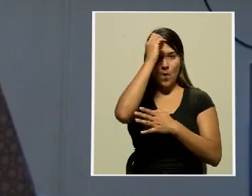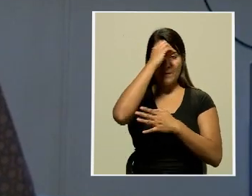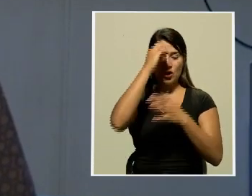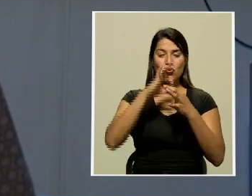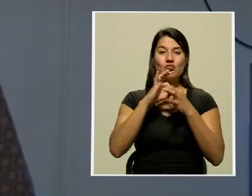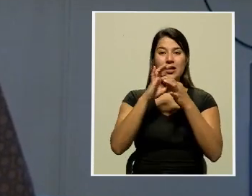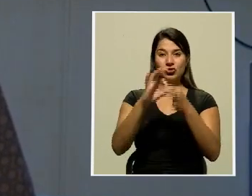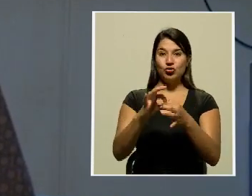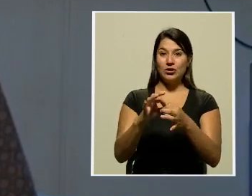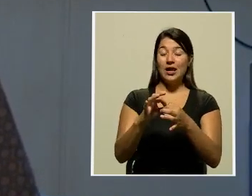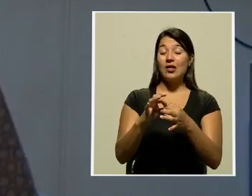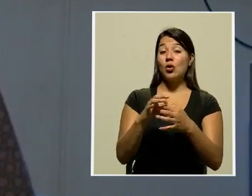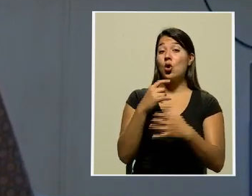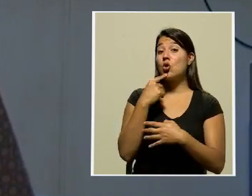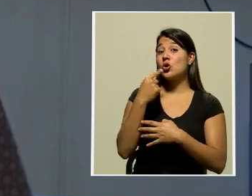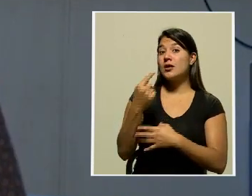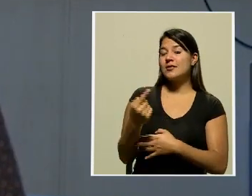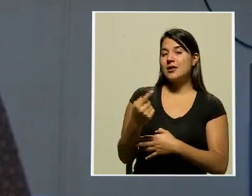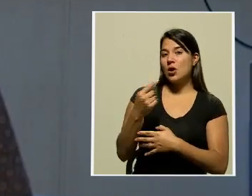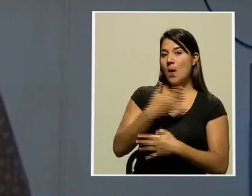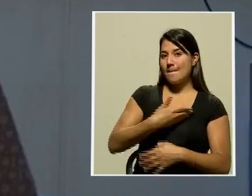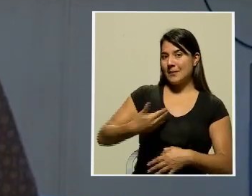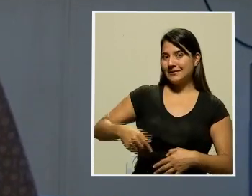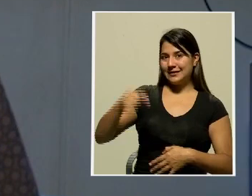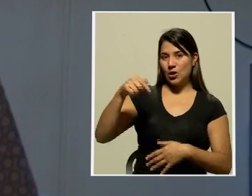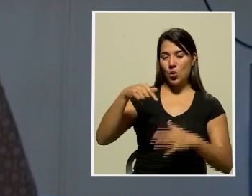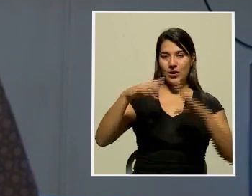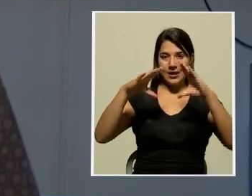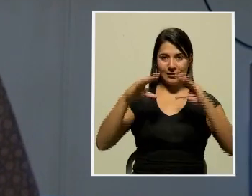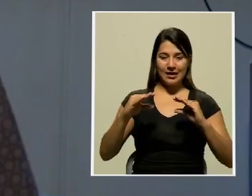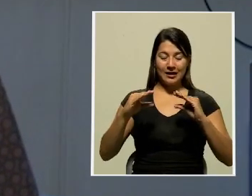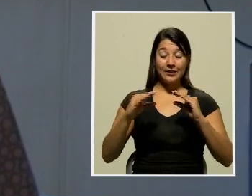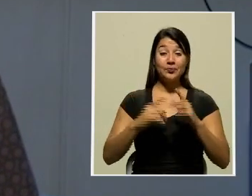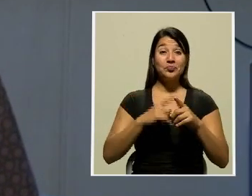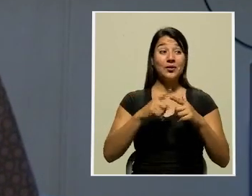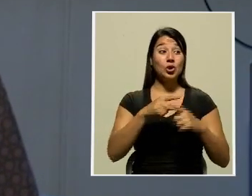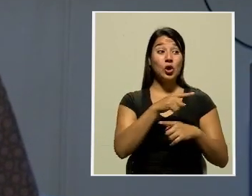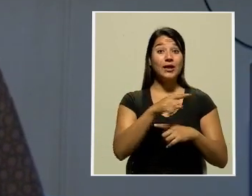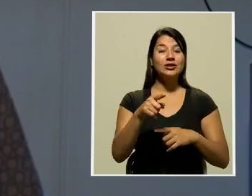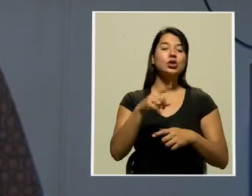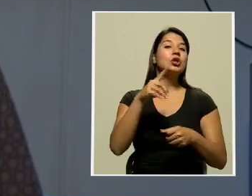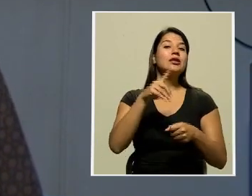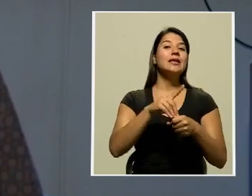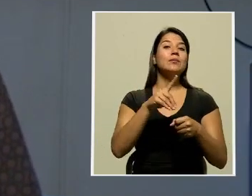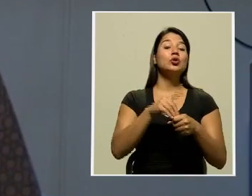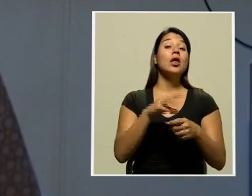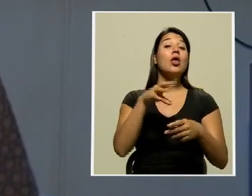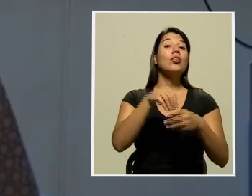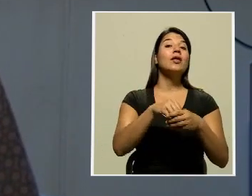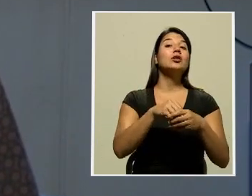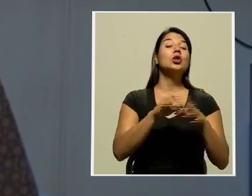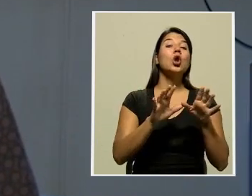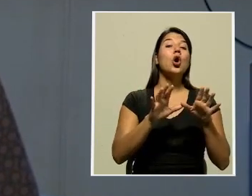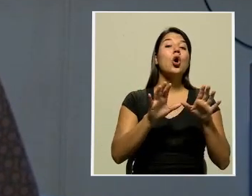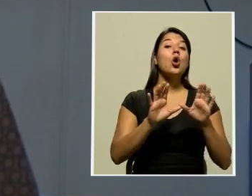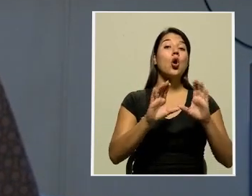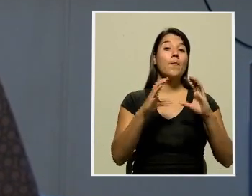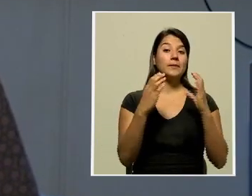mandatario en horas de la tarde. Obviamente, pues, diputados y diputadas que son pertenecientes a esta Comisión de la UPA.